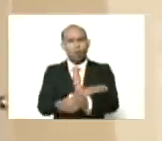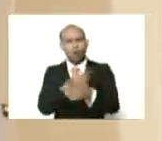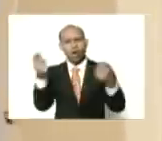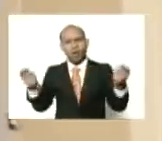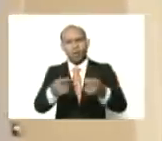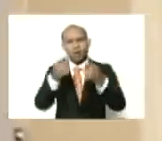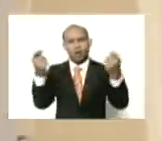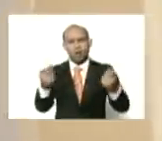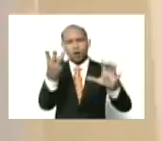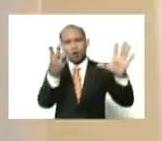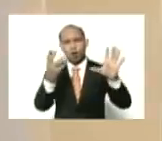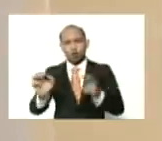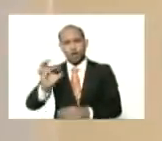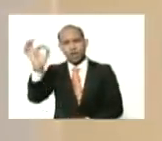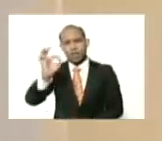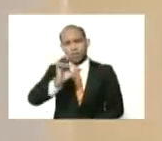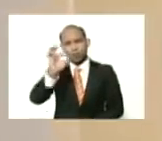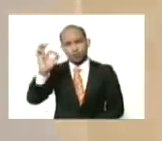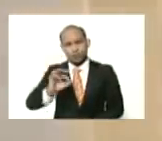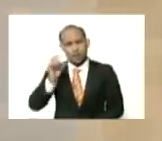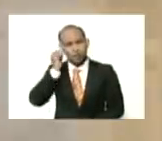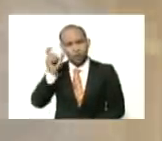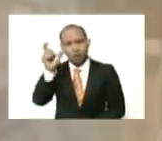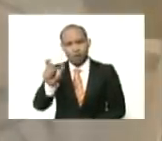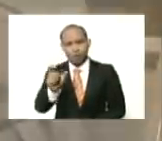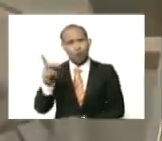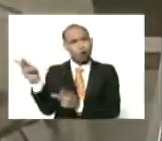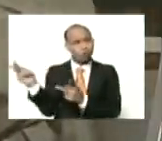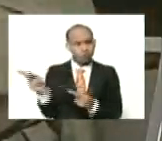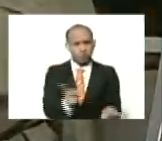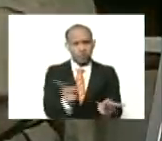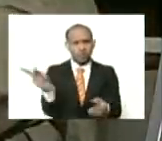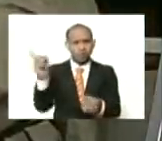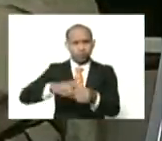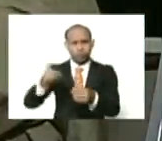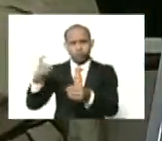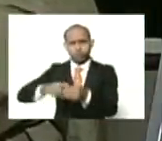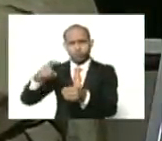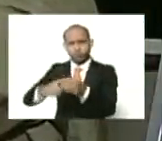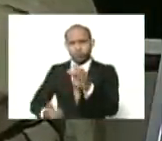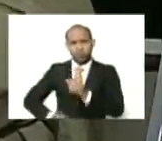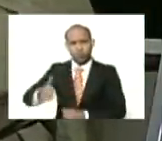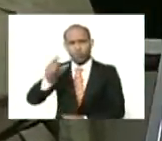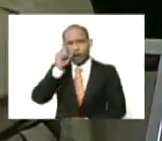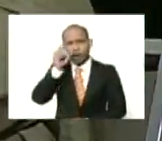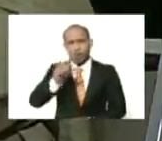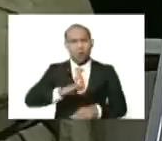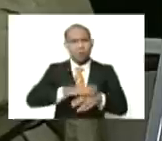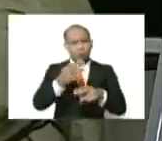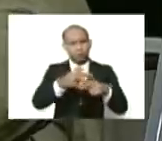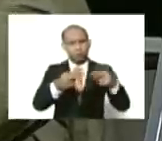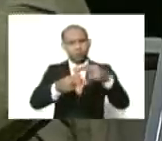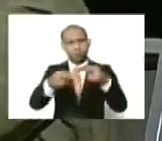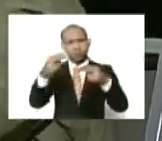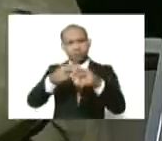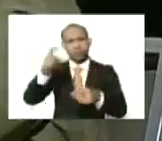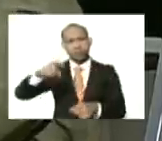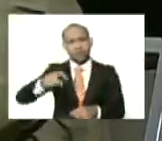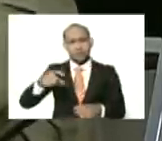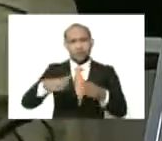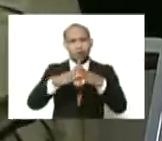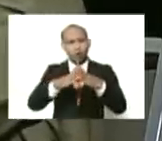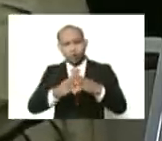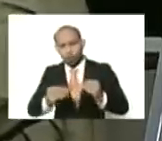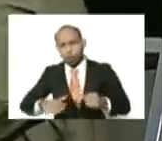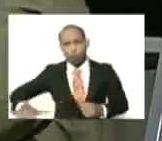80%, y la invitación, es que se incorporen, cada vez más hombres, a esa construcción, porque somos necesarias, todas